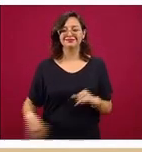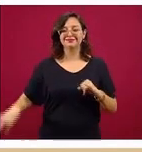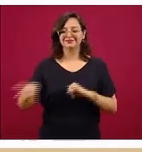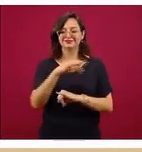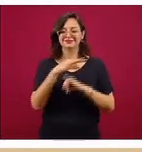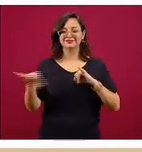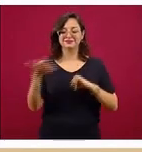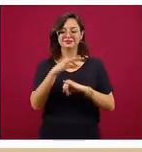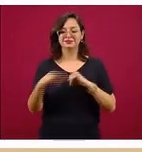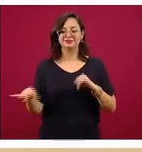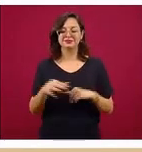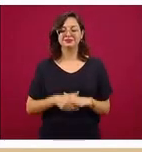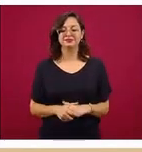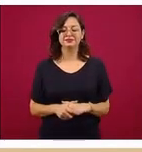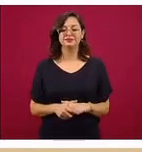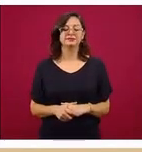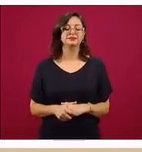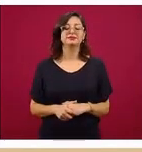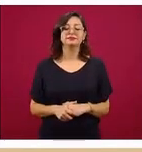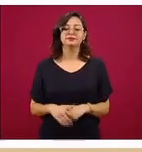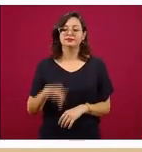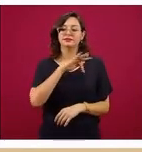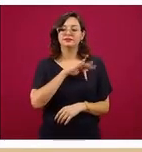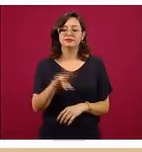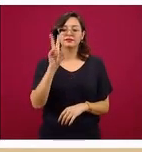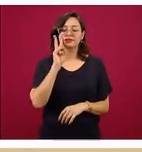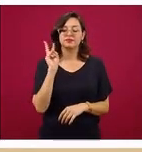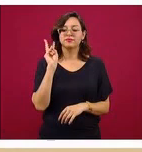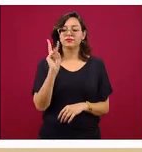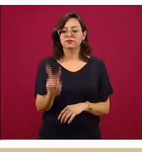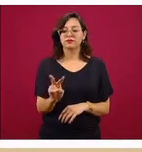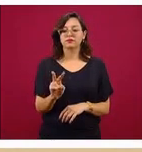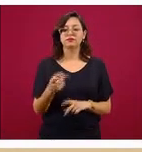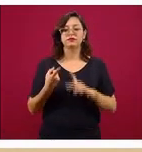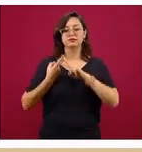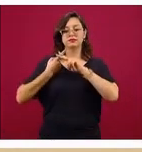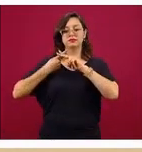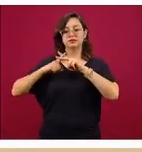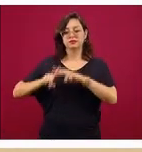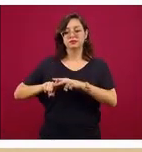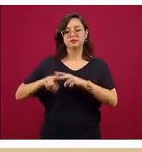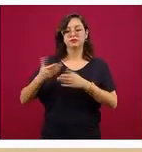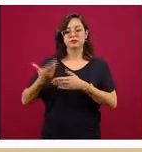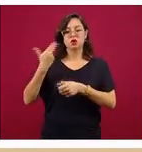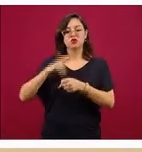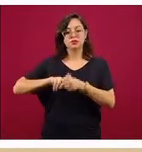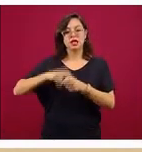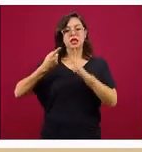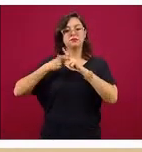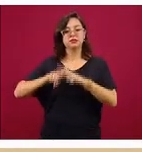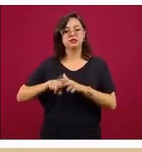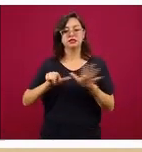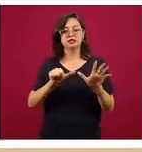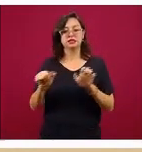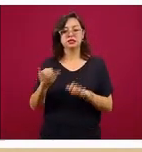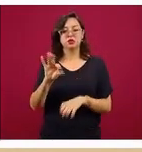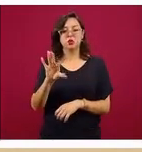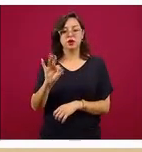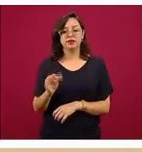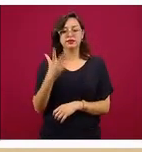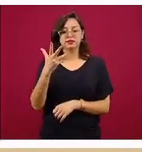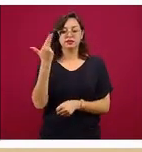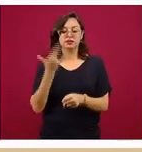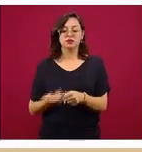diapositiva de esta serie de rutina muestra cómo empezamos, esto dice 24 de abril, 645